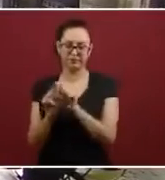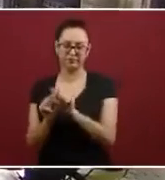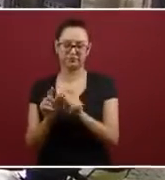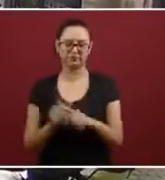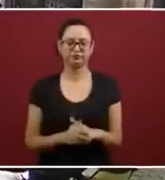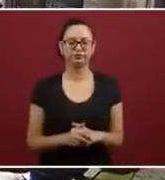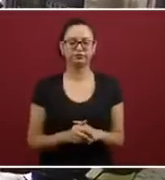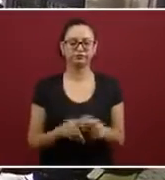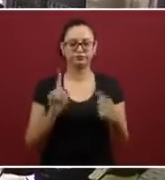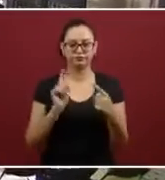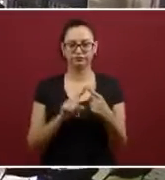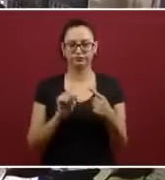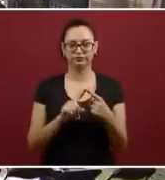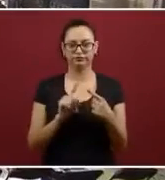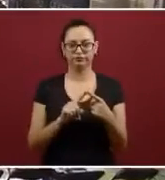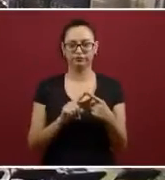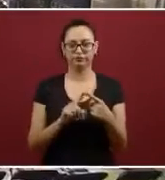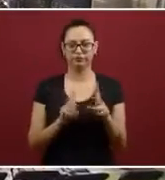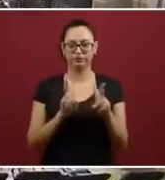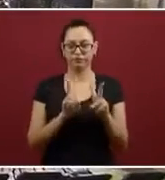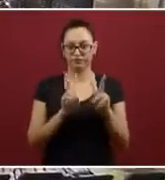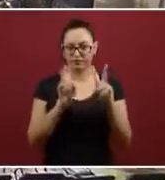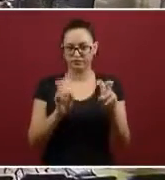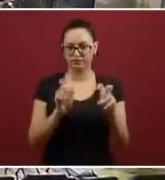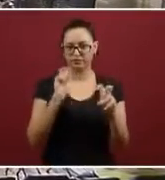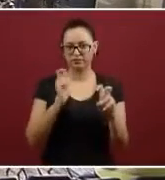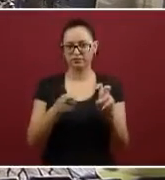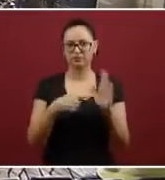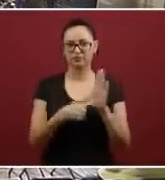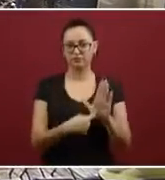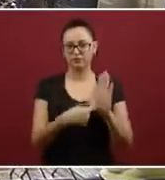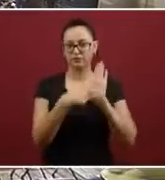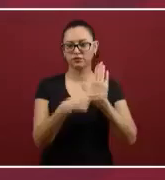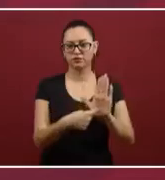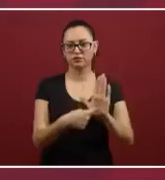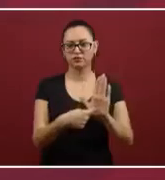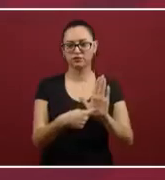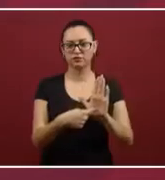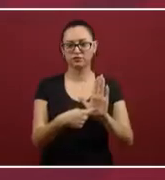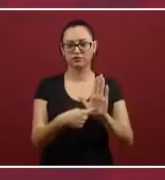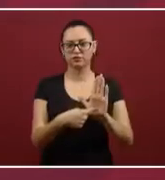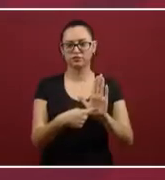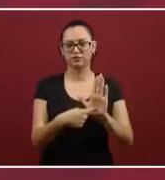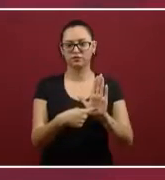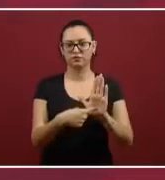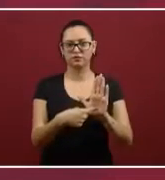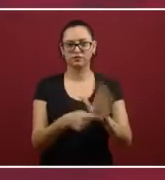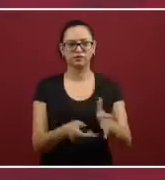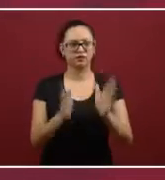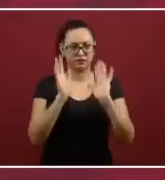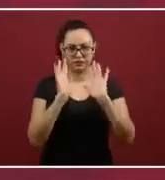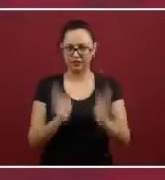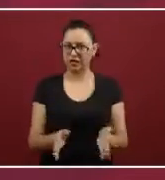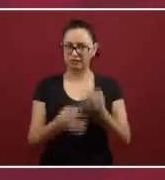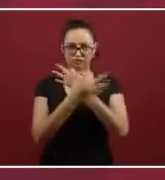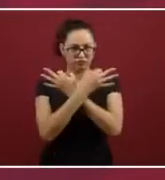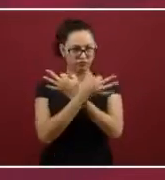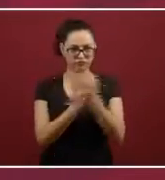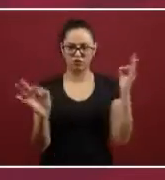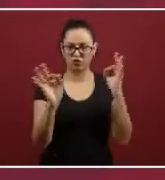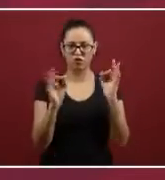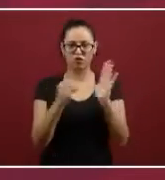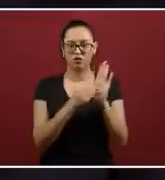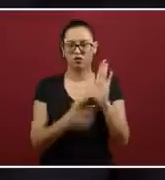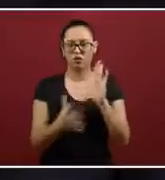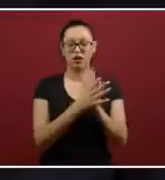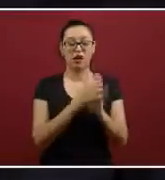Uno es el mostrarles que ya está el decreto de